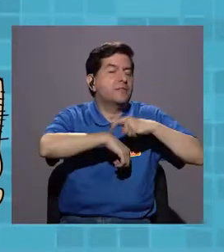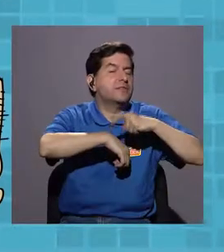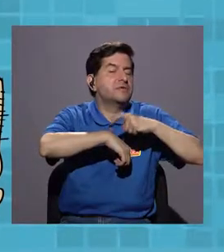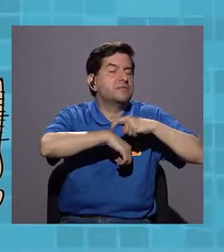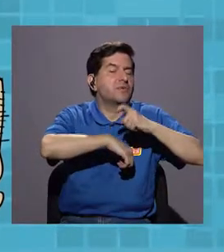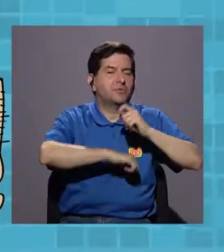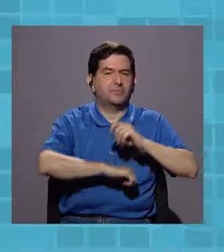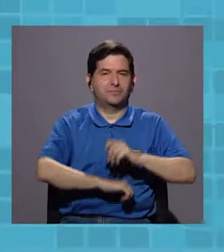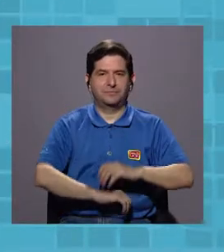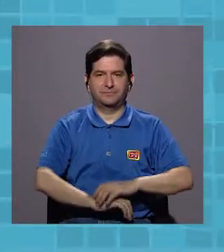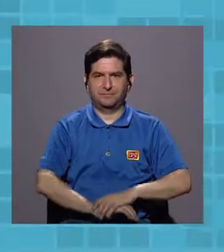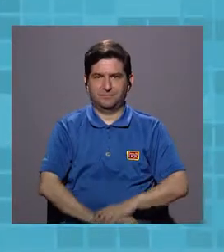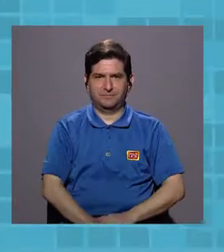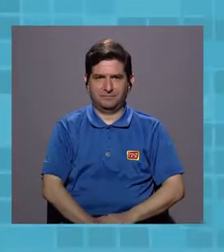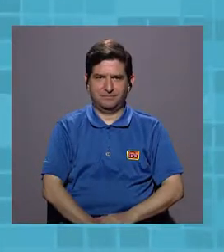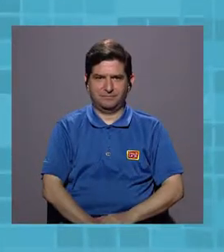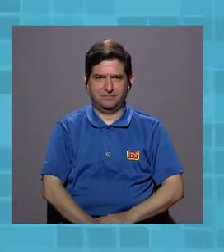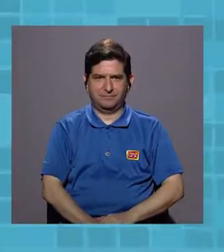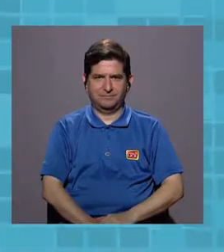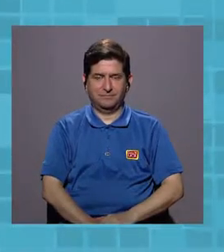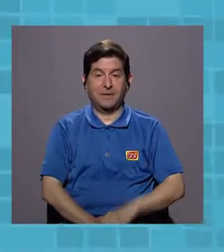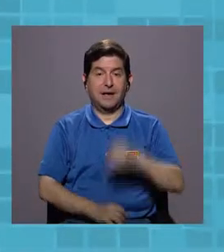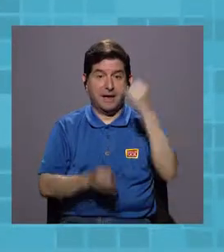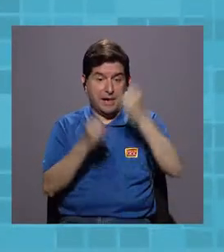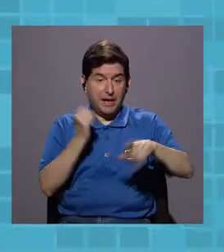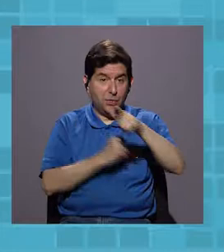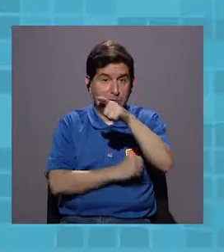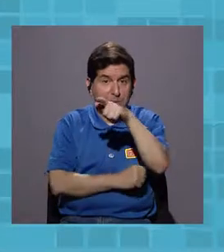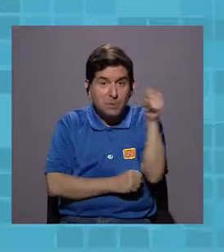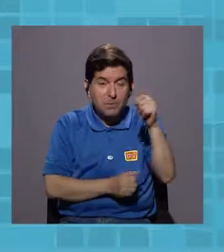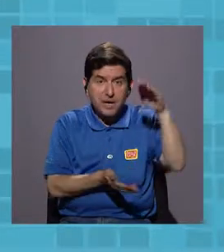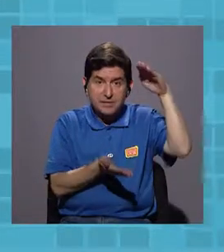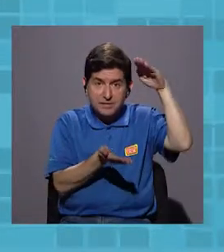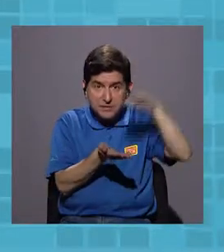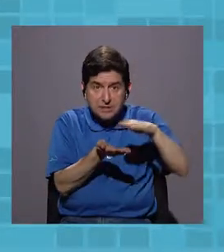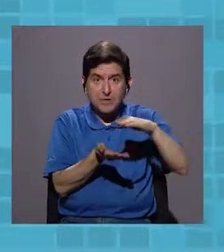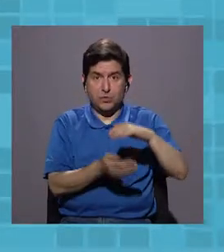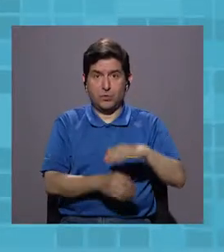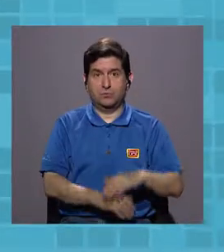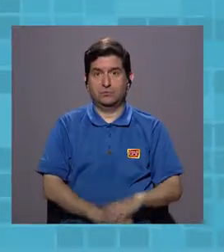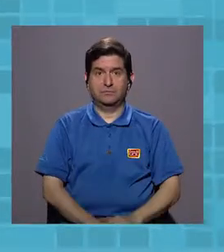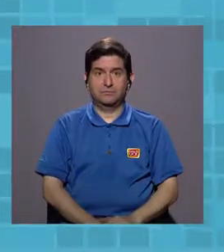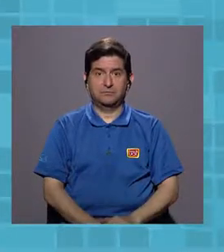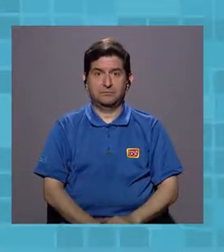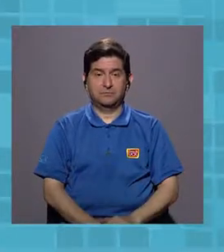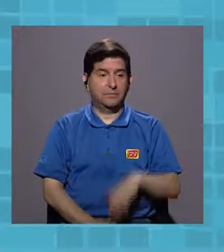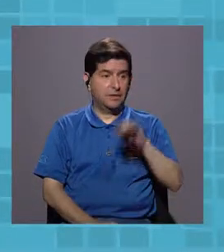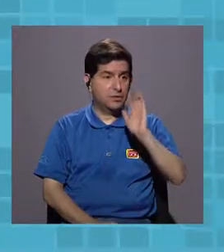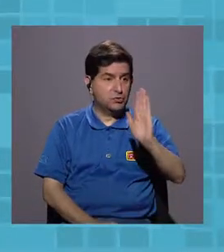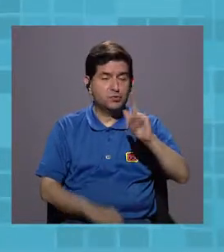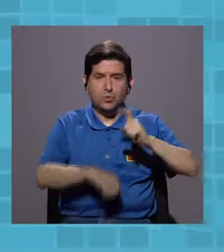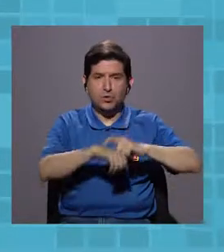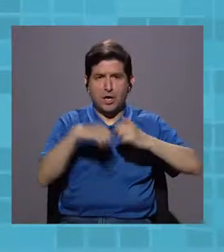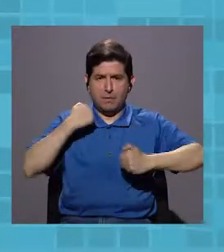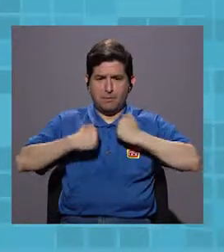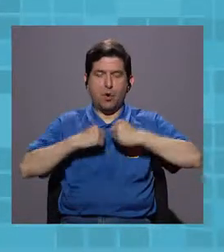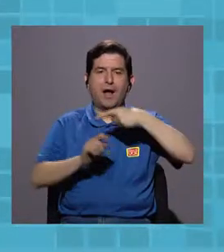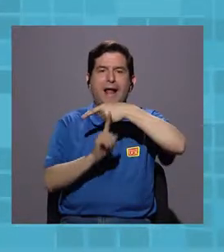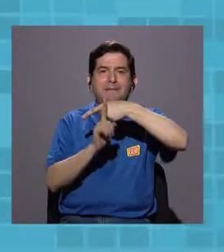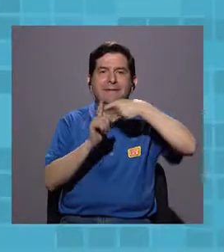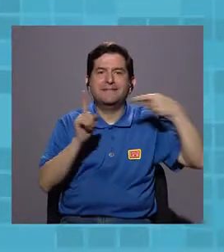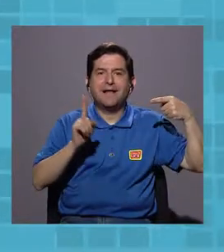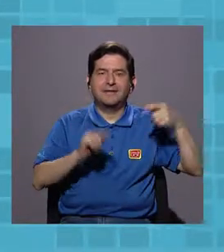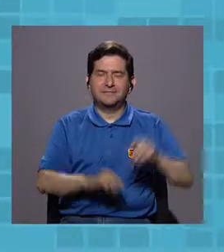iban a durar. Y durante este último mes disminuyeron los tiempos de duración en el baño a la mitad